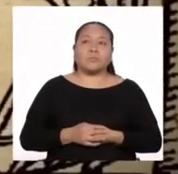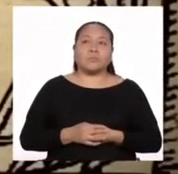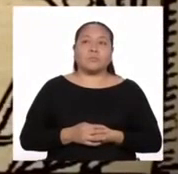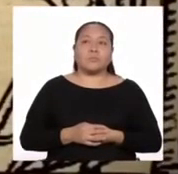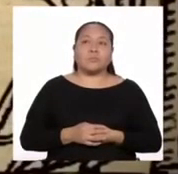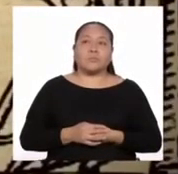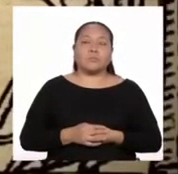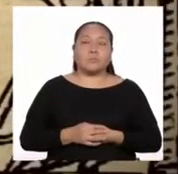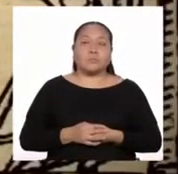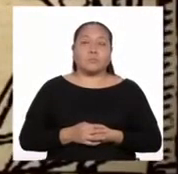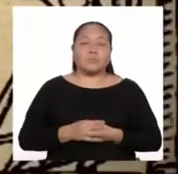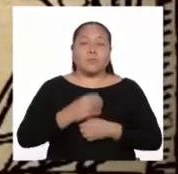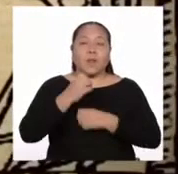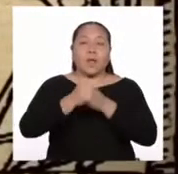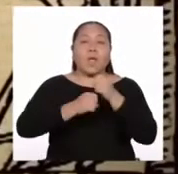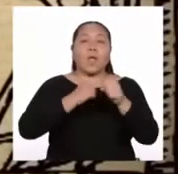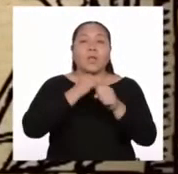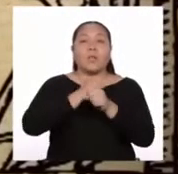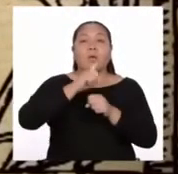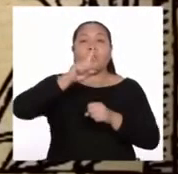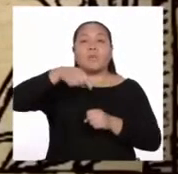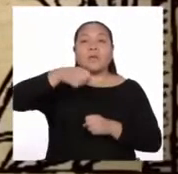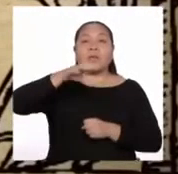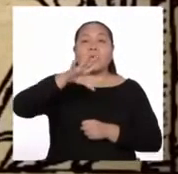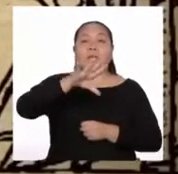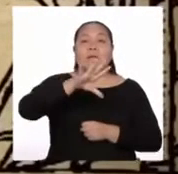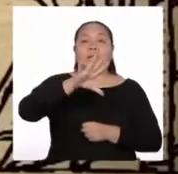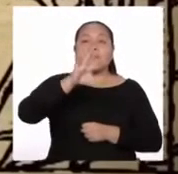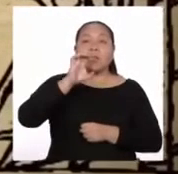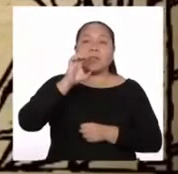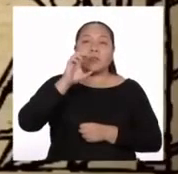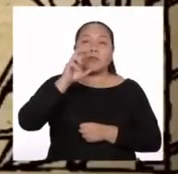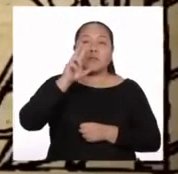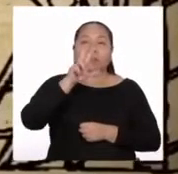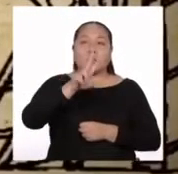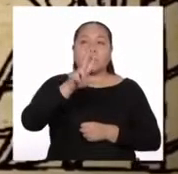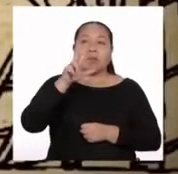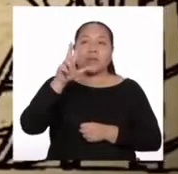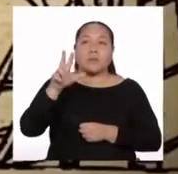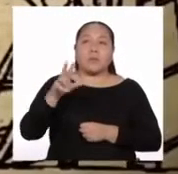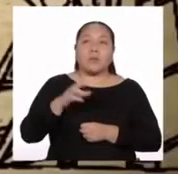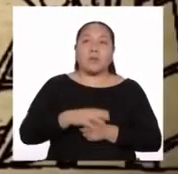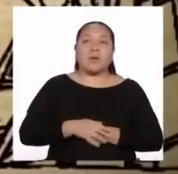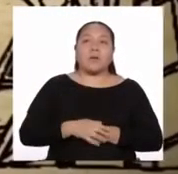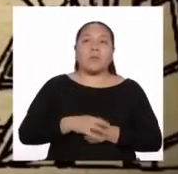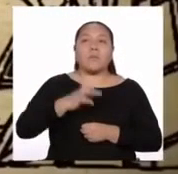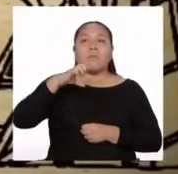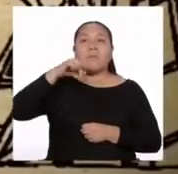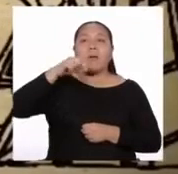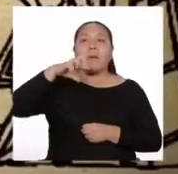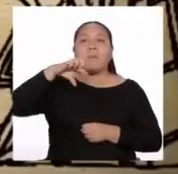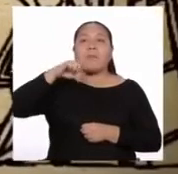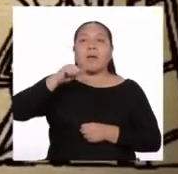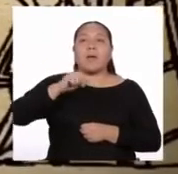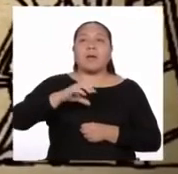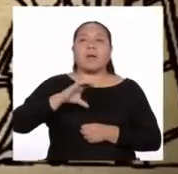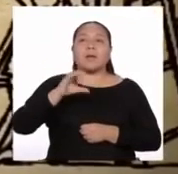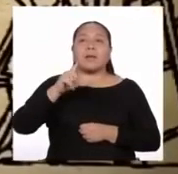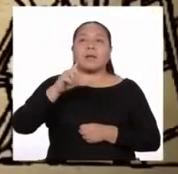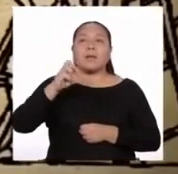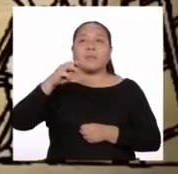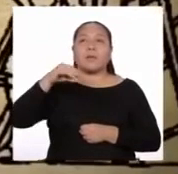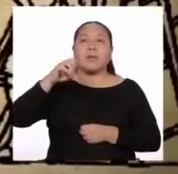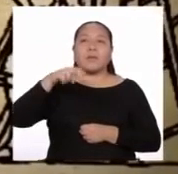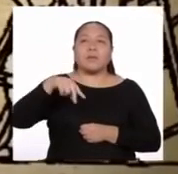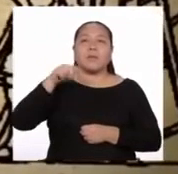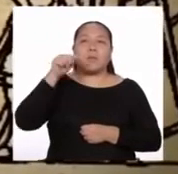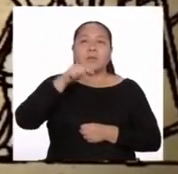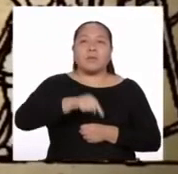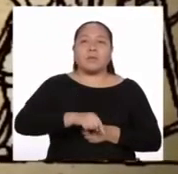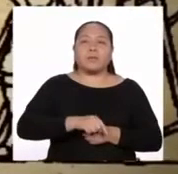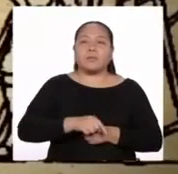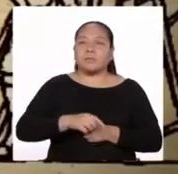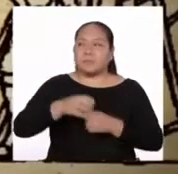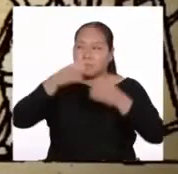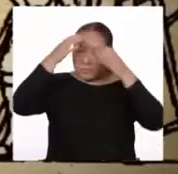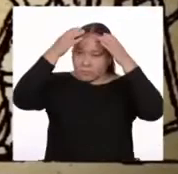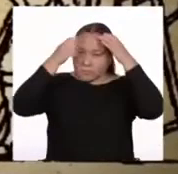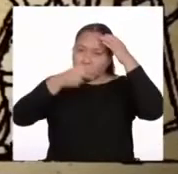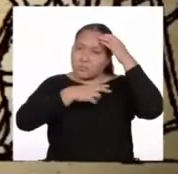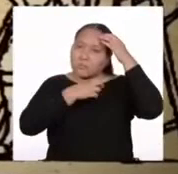Año de 1533, Papa Clemente VII, de su pontificado XI,